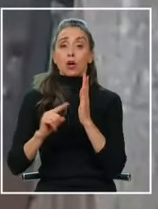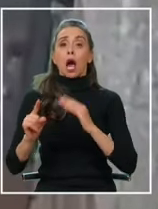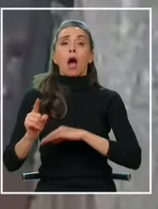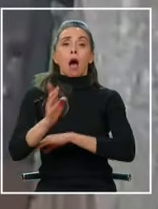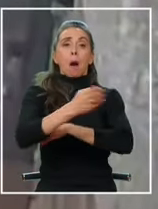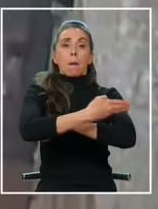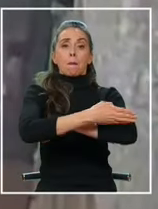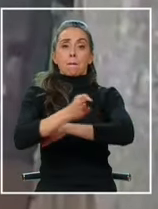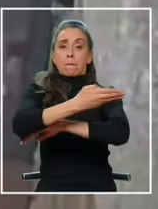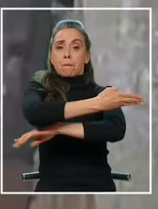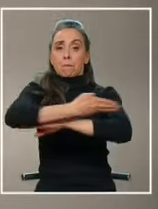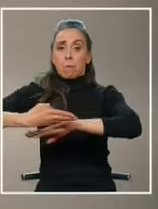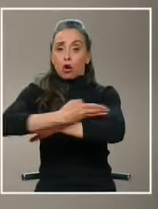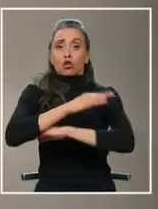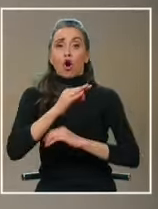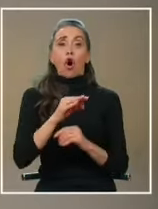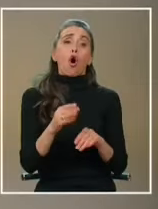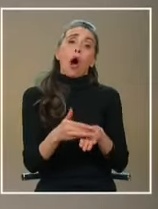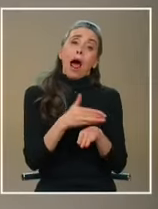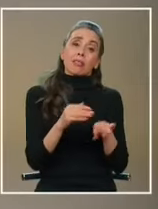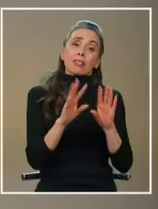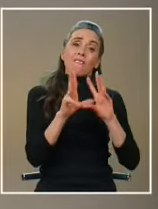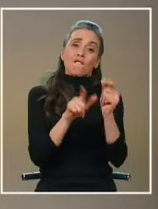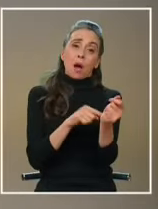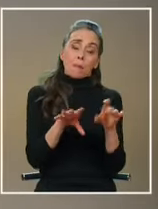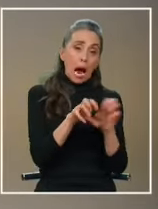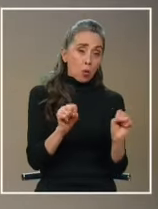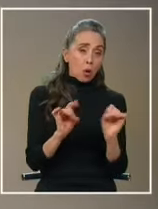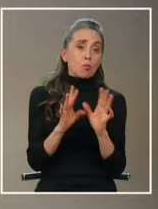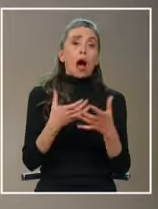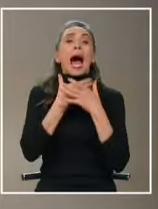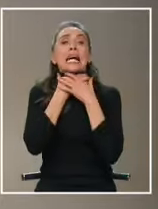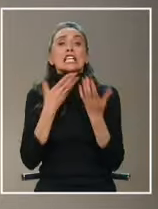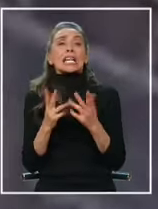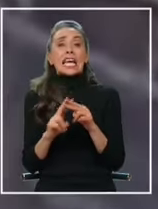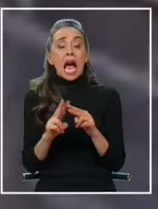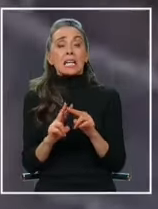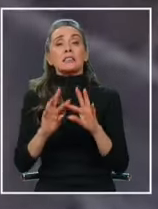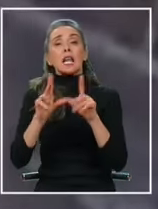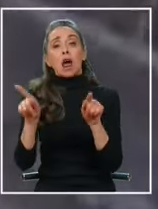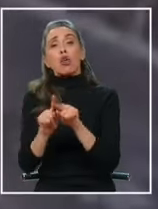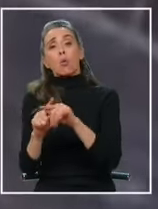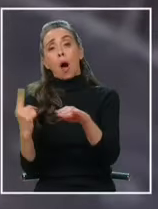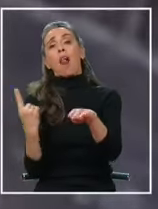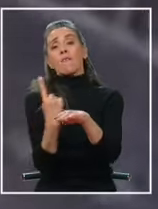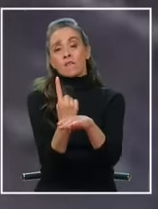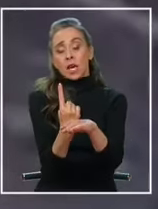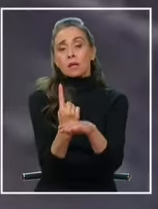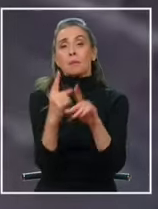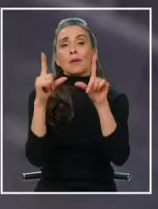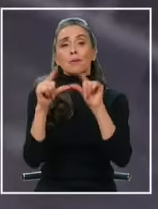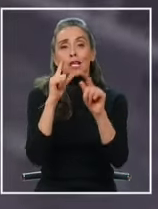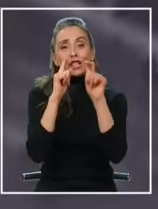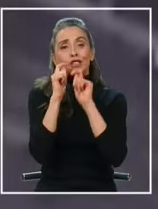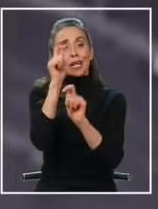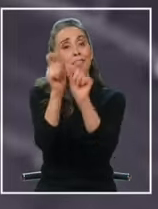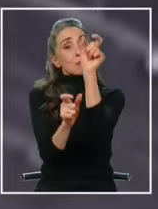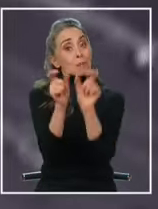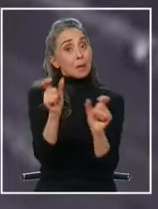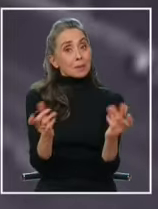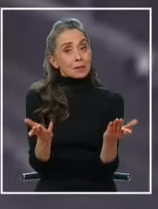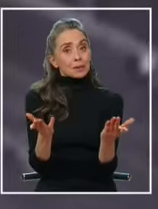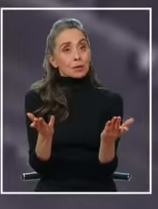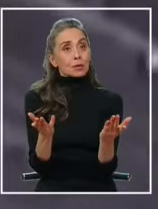o estos protocolos familiares nunca alejarán a los delincuentes, pero sí ayudan a reducir los riesgos o al